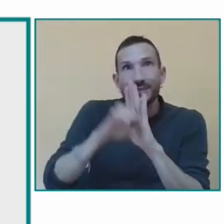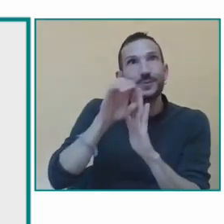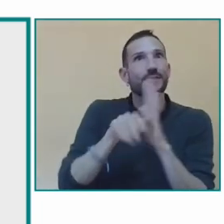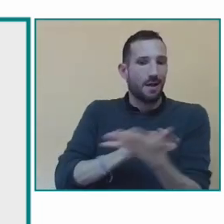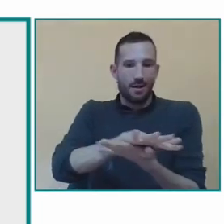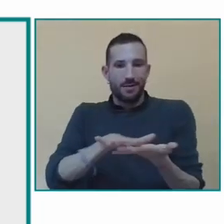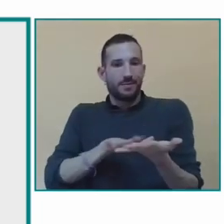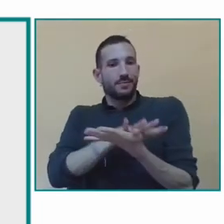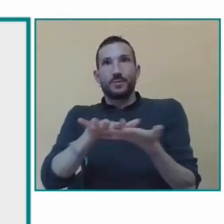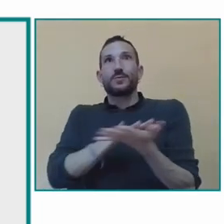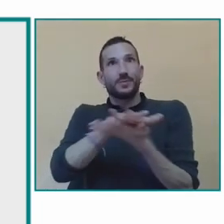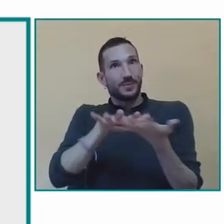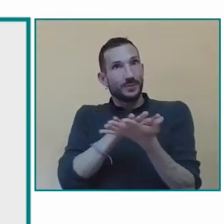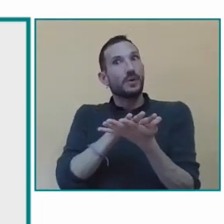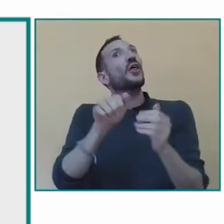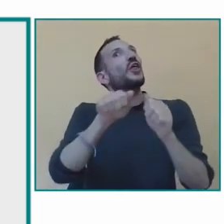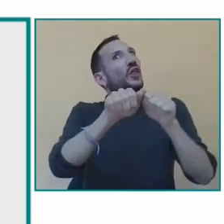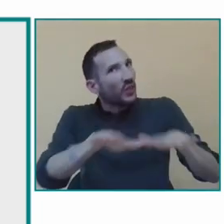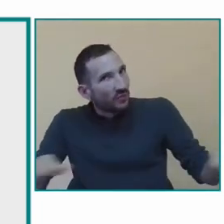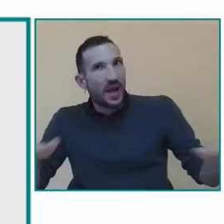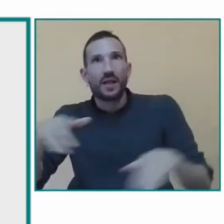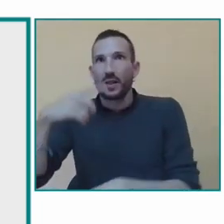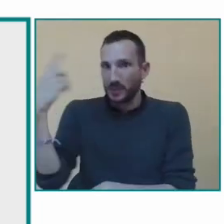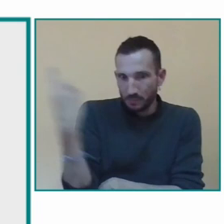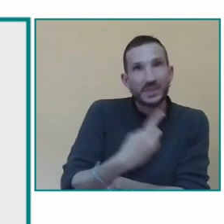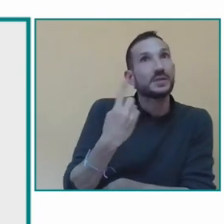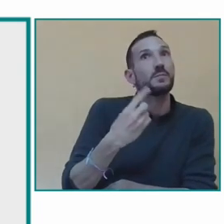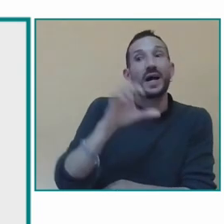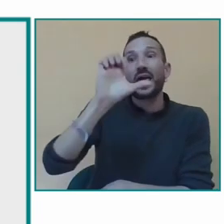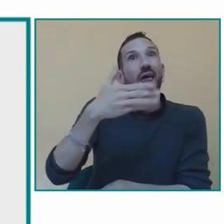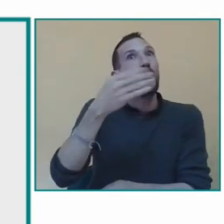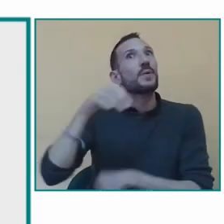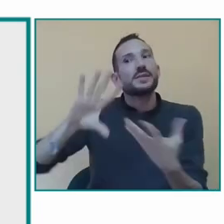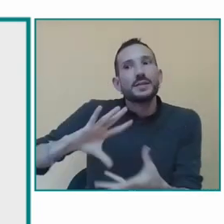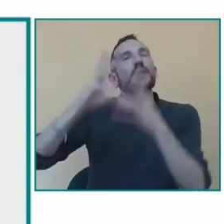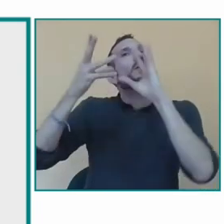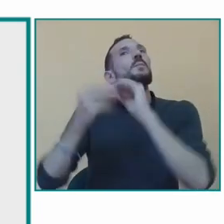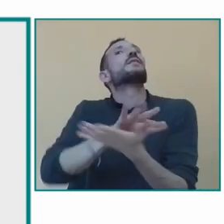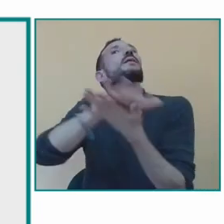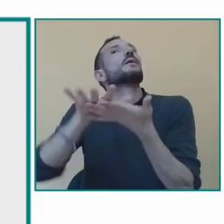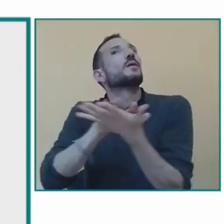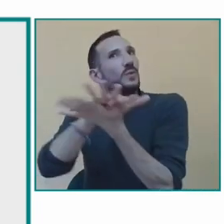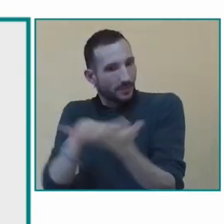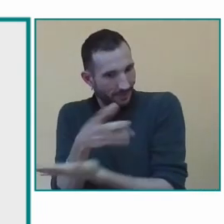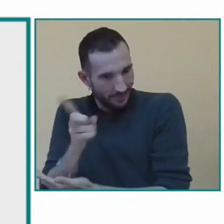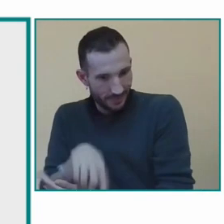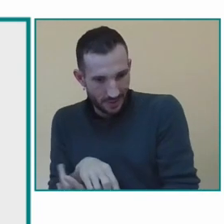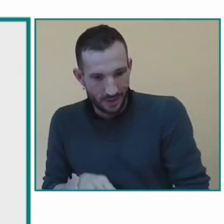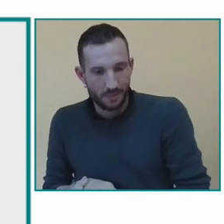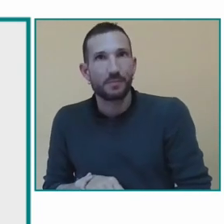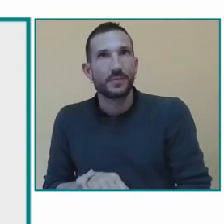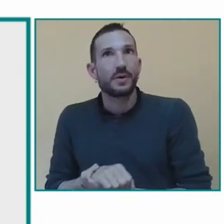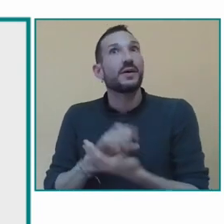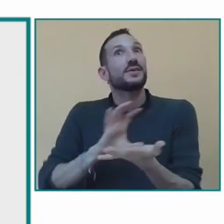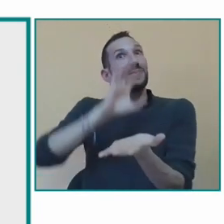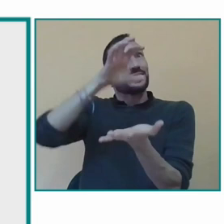hablaremos un poquito más adelante nosotros nos encargamos de la docencia y el desarrollo curricular de la lengua de signos y además también